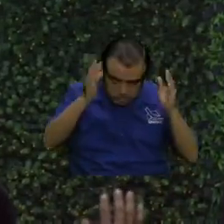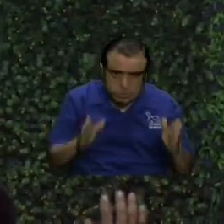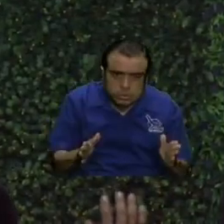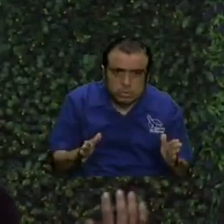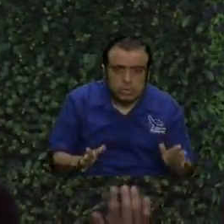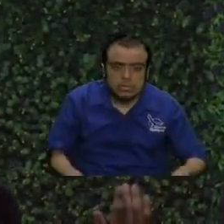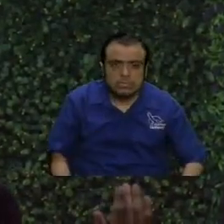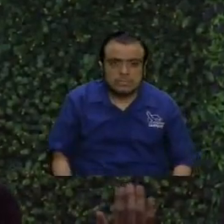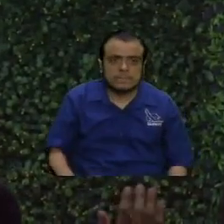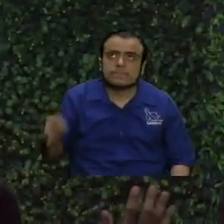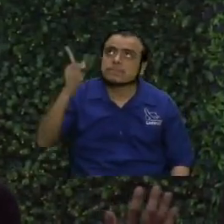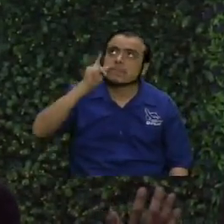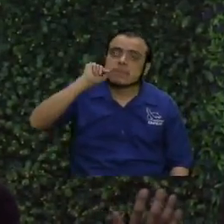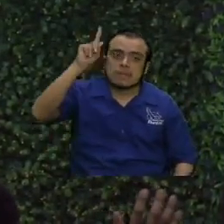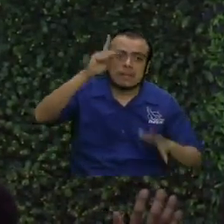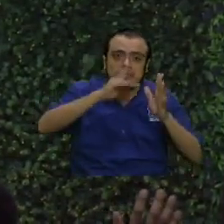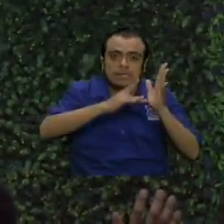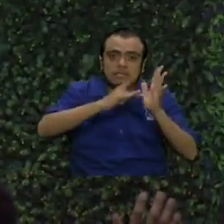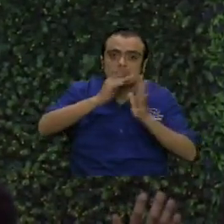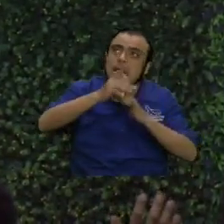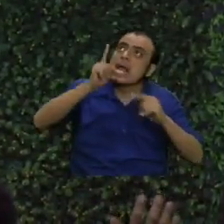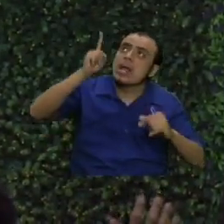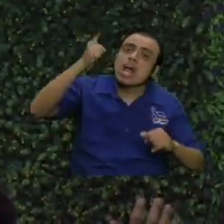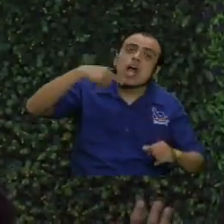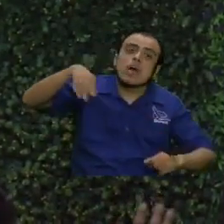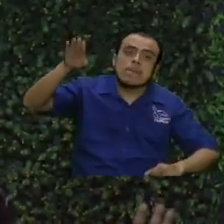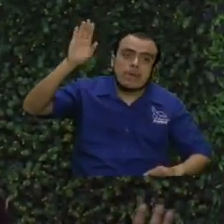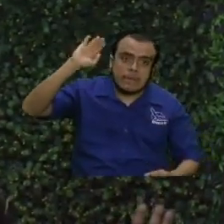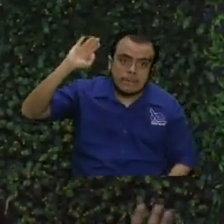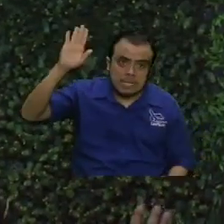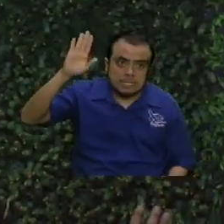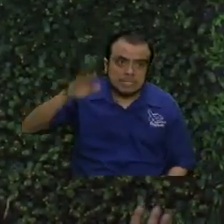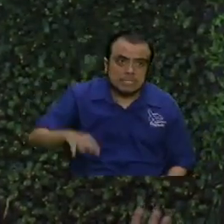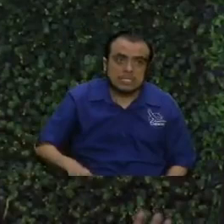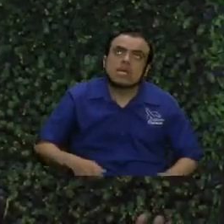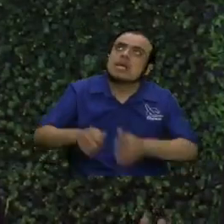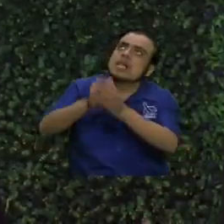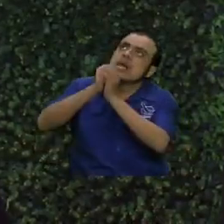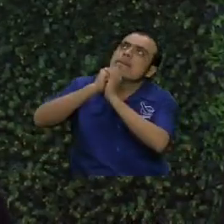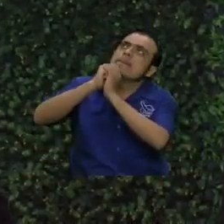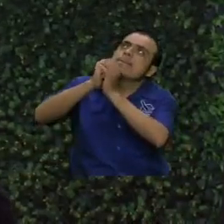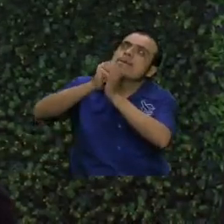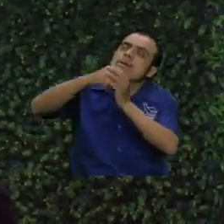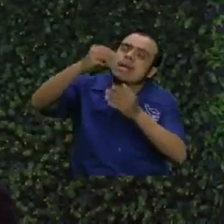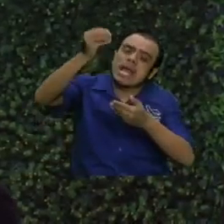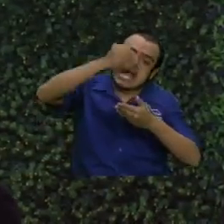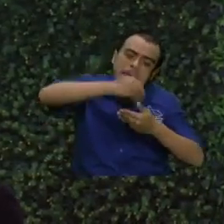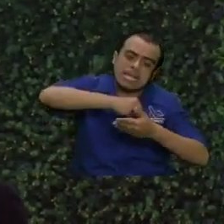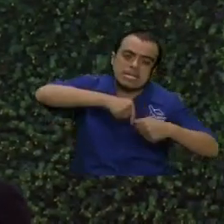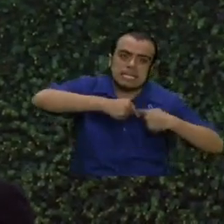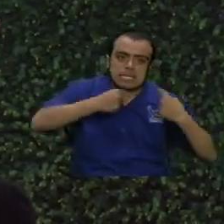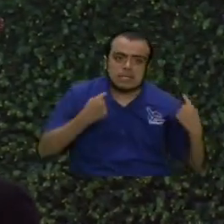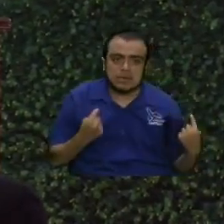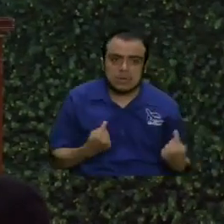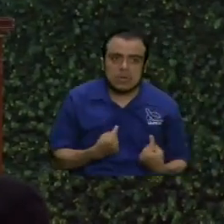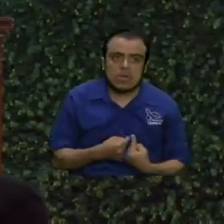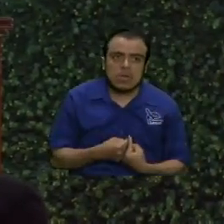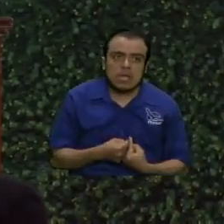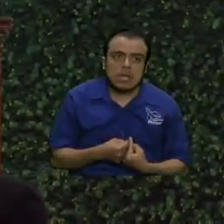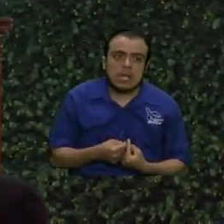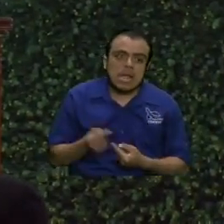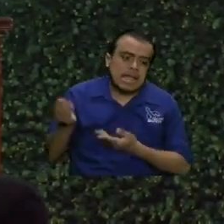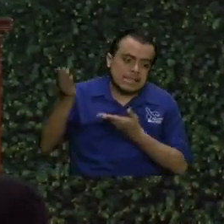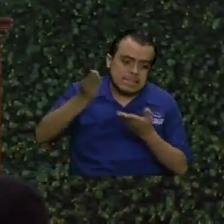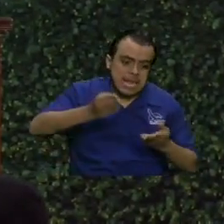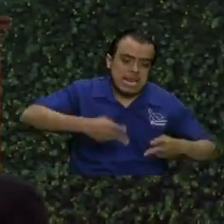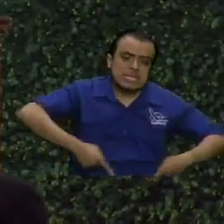señor Jesús de acuerdo a tus promesas escritas yo te pido que entres en su corazón vivifiques